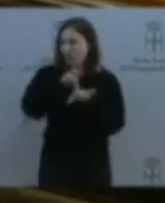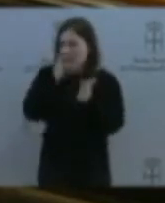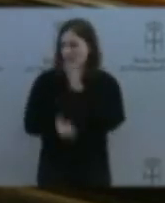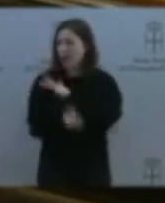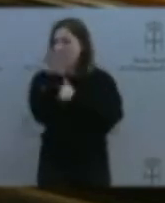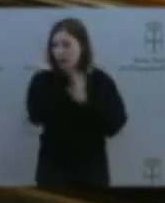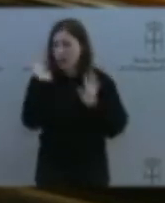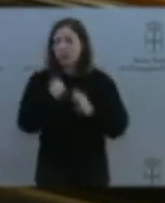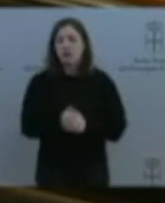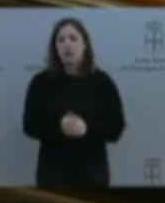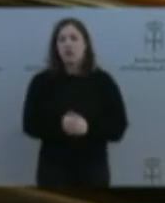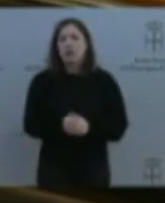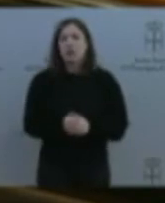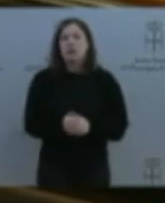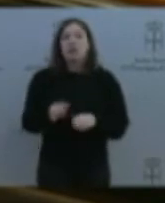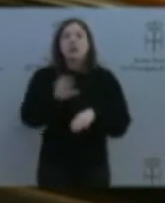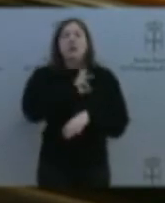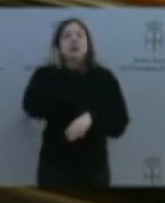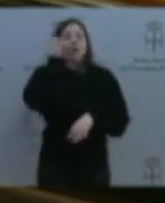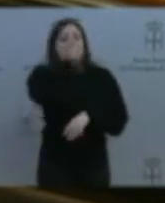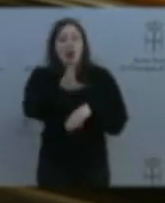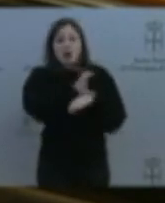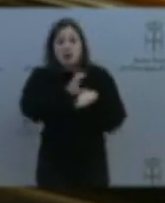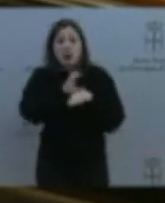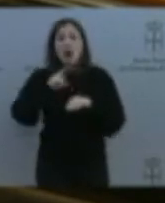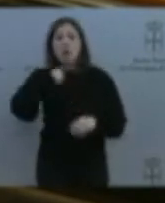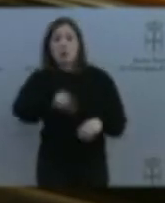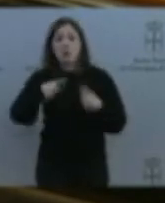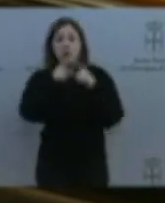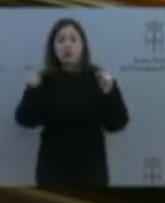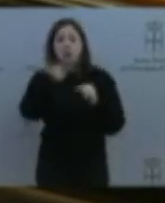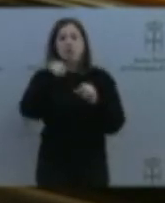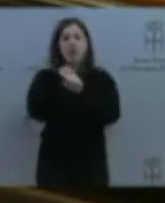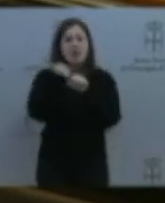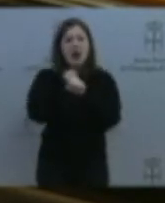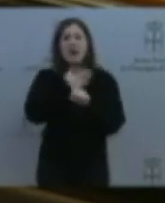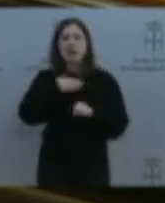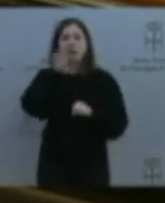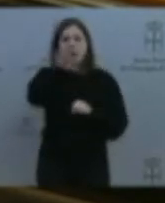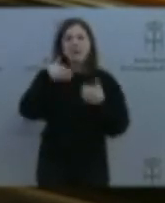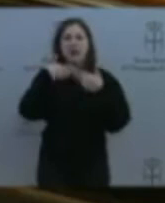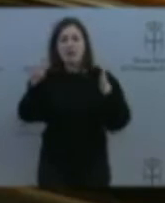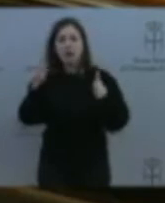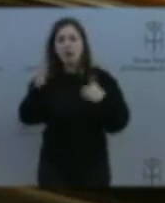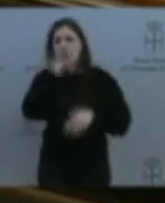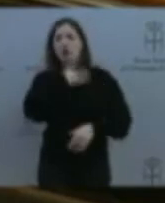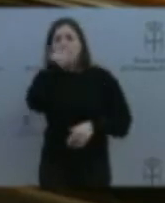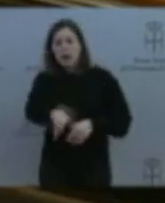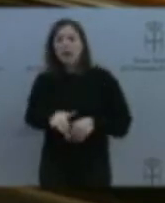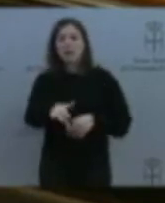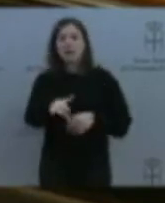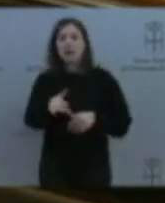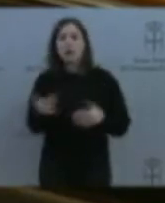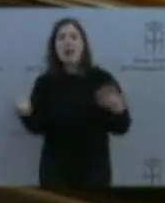Asturias, trabajamos por un país abierto, tolerante, inclusivo, plural, que amplíe derechos. No queremos una